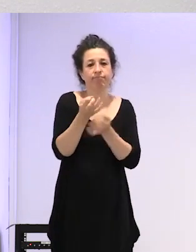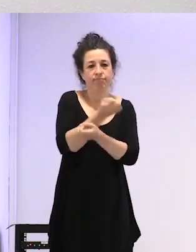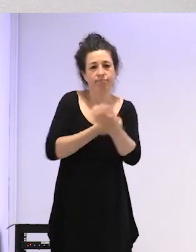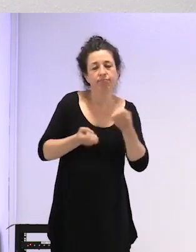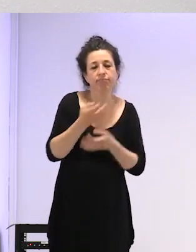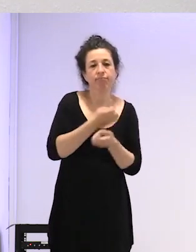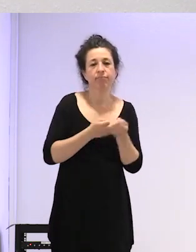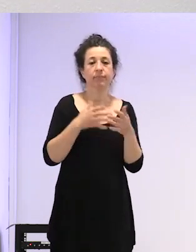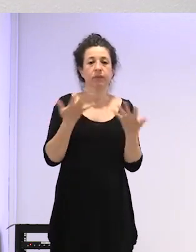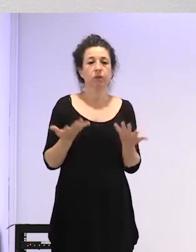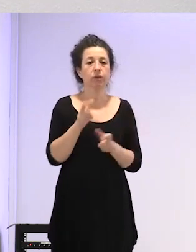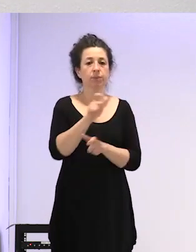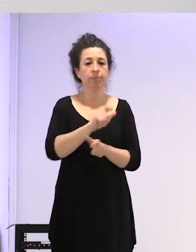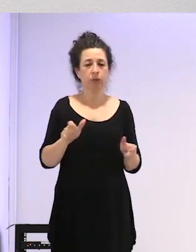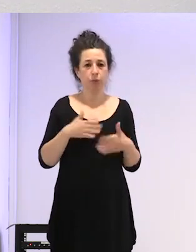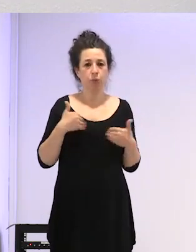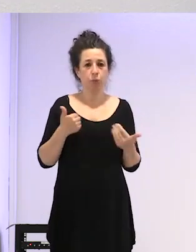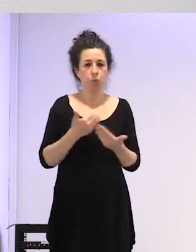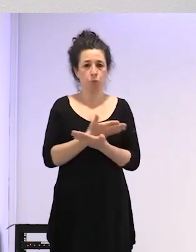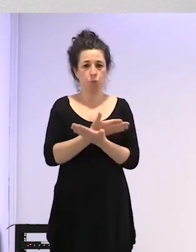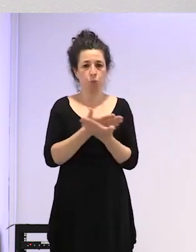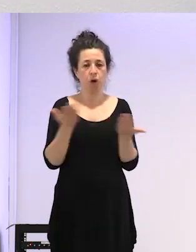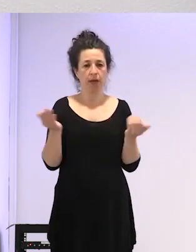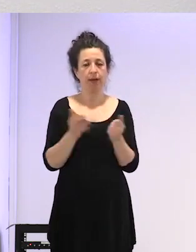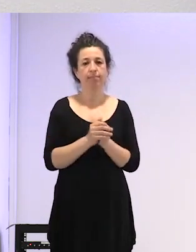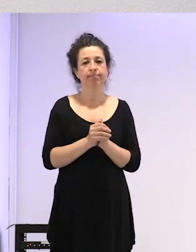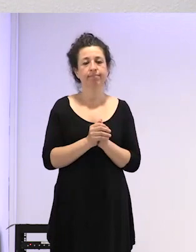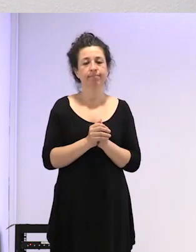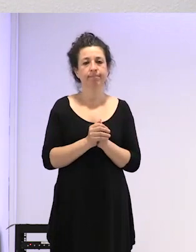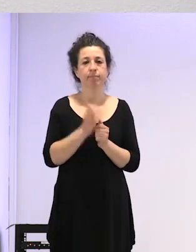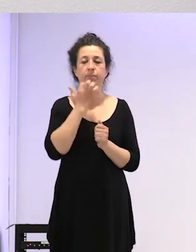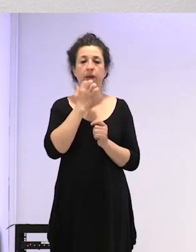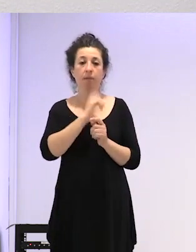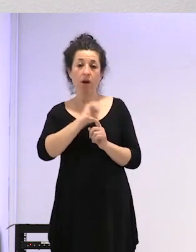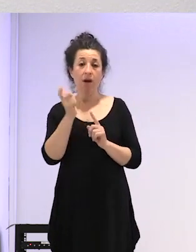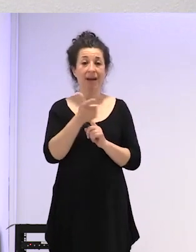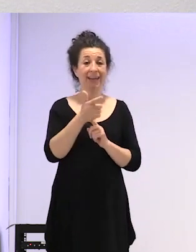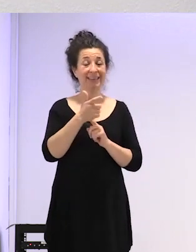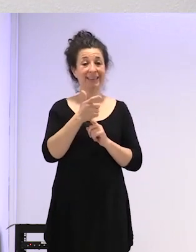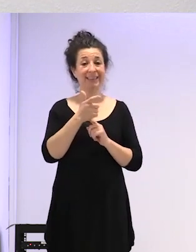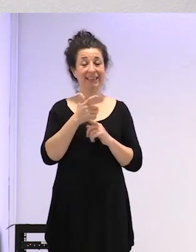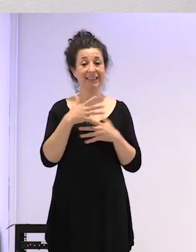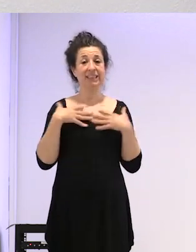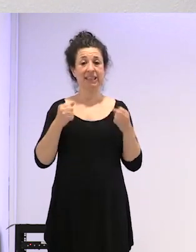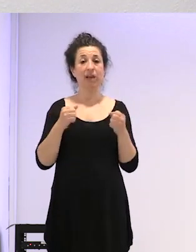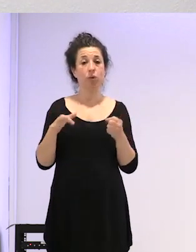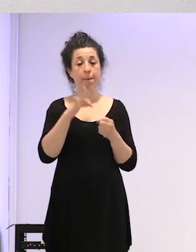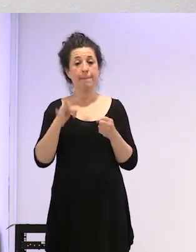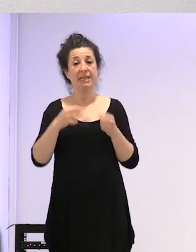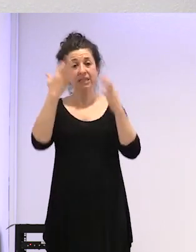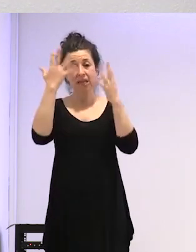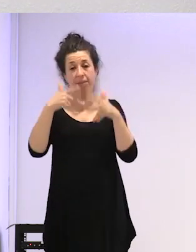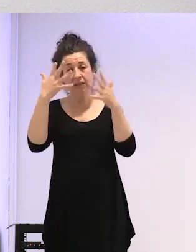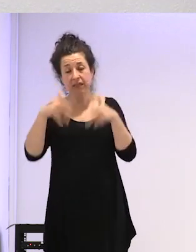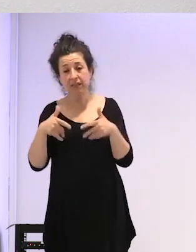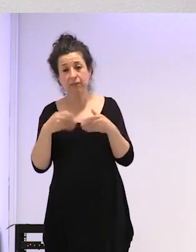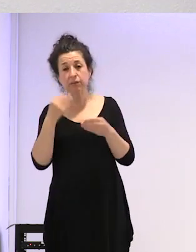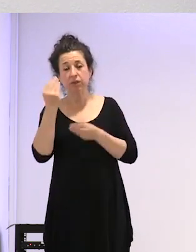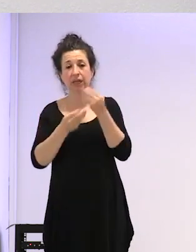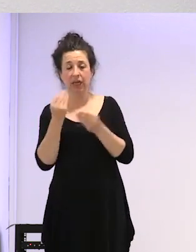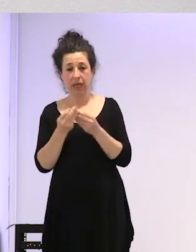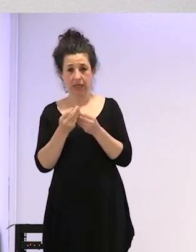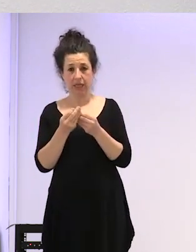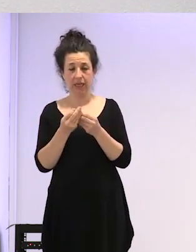cualquier persona por ejemplo los agentes de salud y administrativos atienden el hombre trans